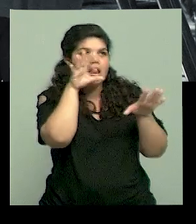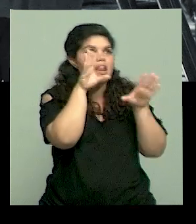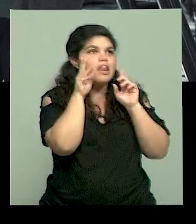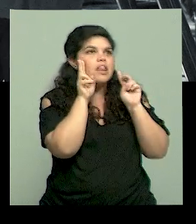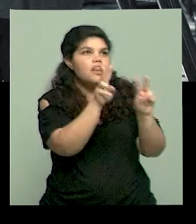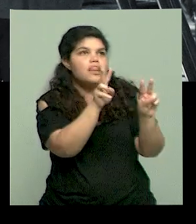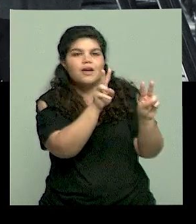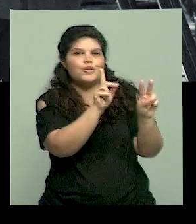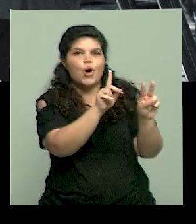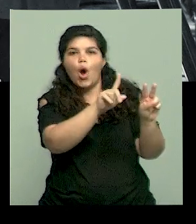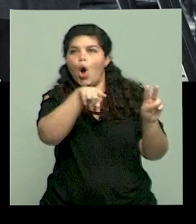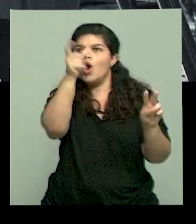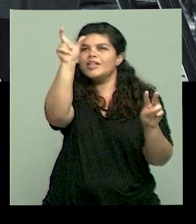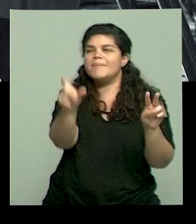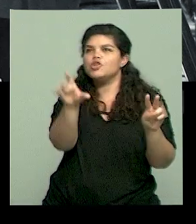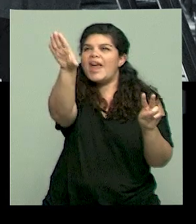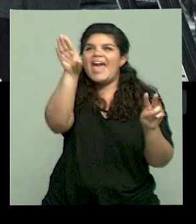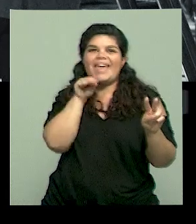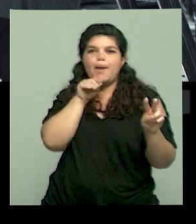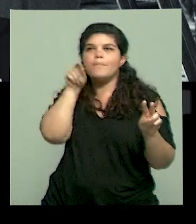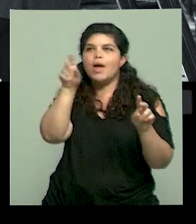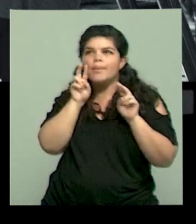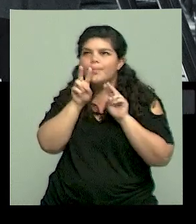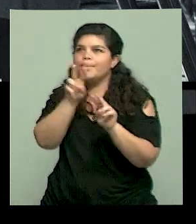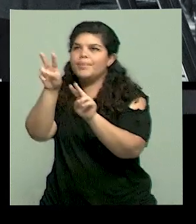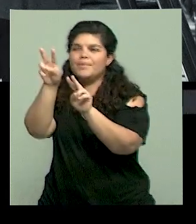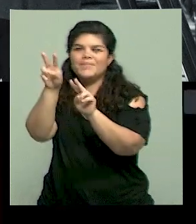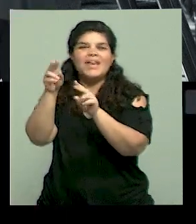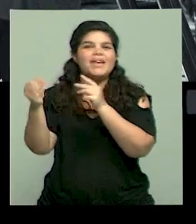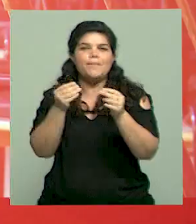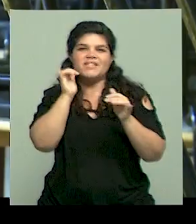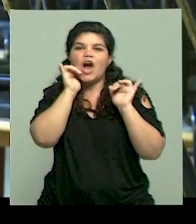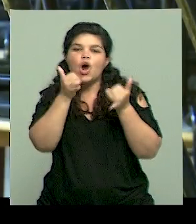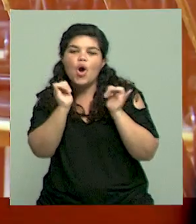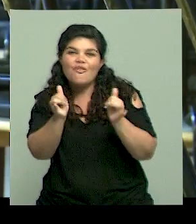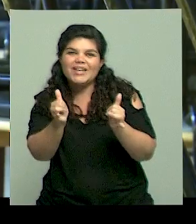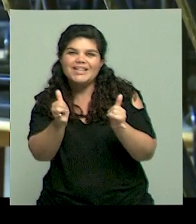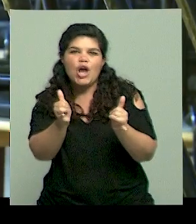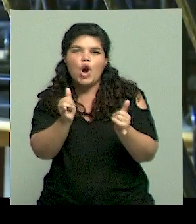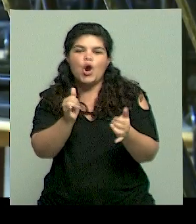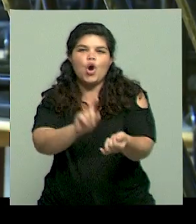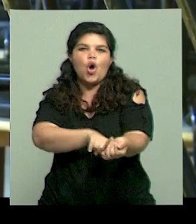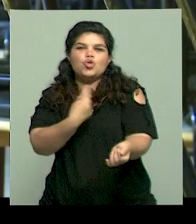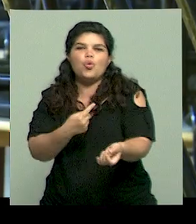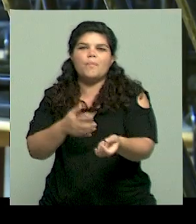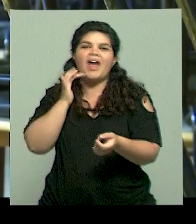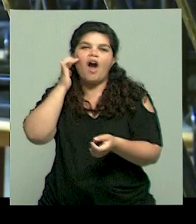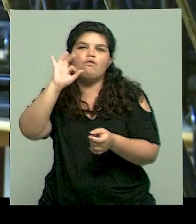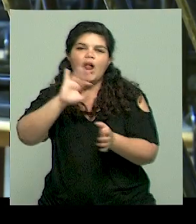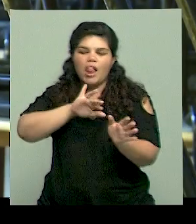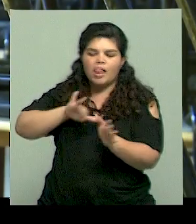están como separándose de lo que hacían las costumbres de los abuelos, los papás y todo. Por eso es que también hay tanto cambio